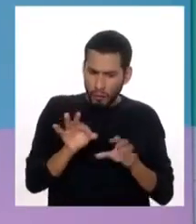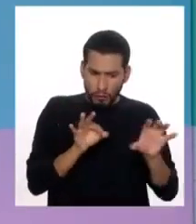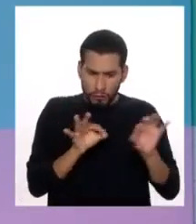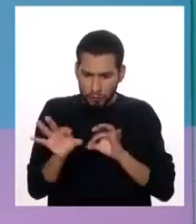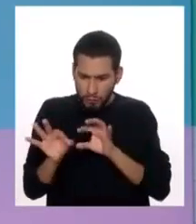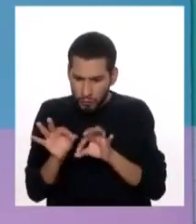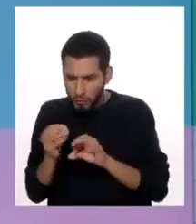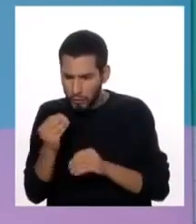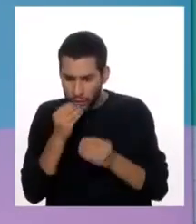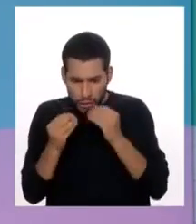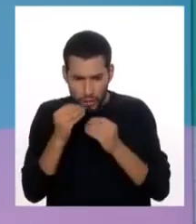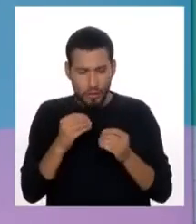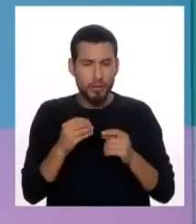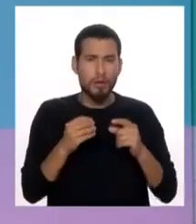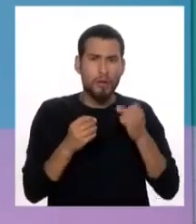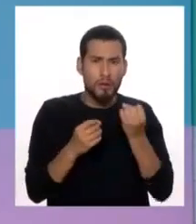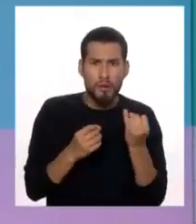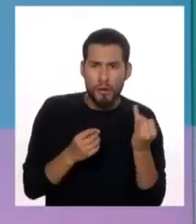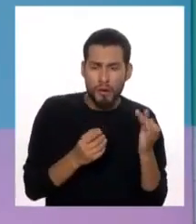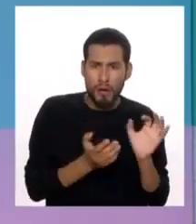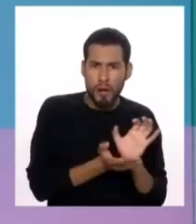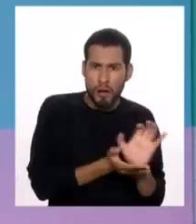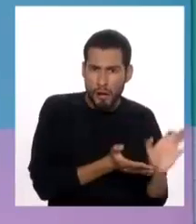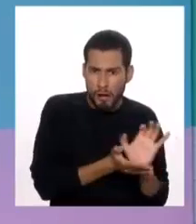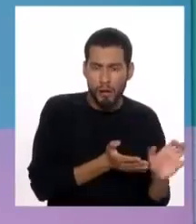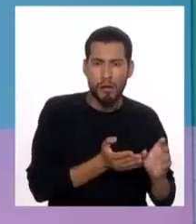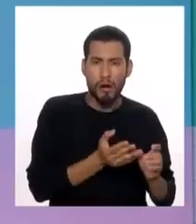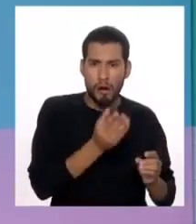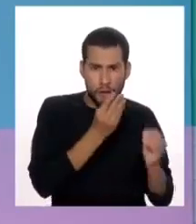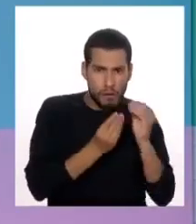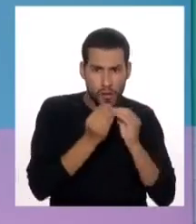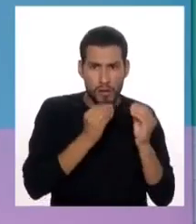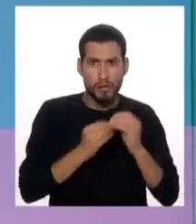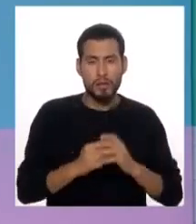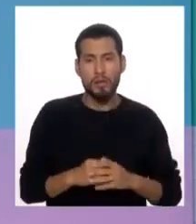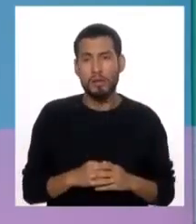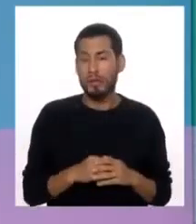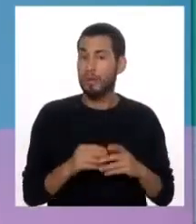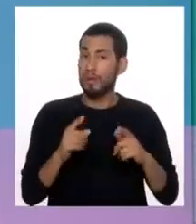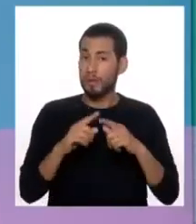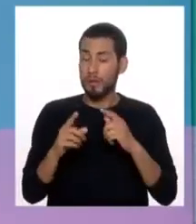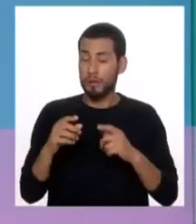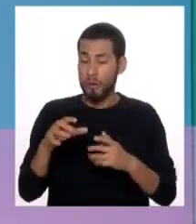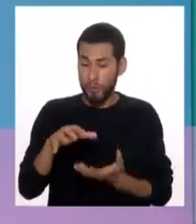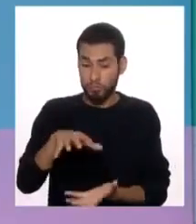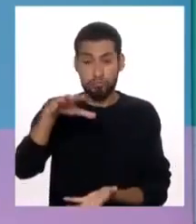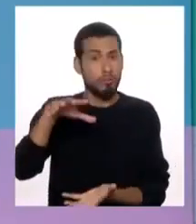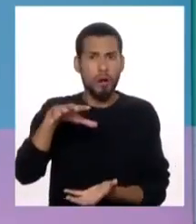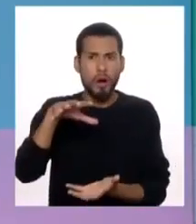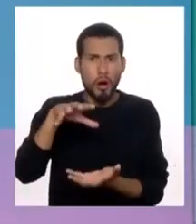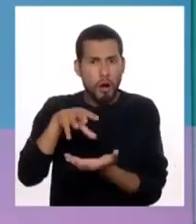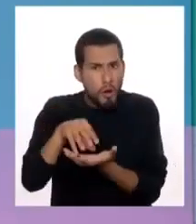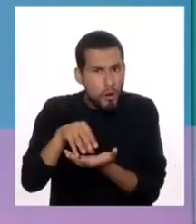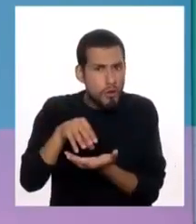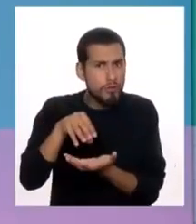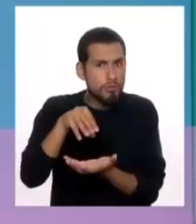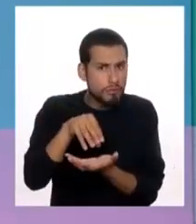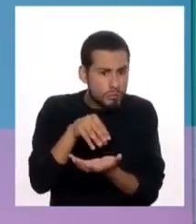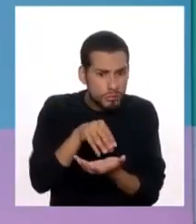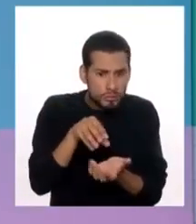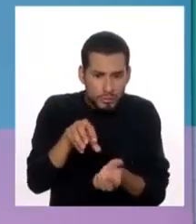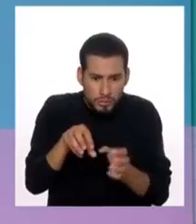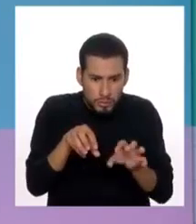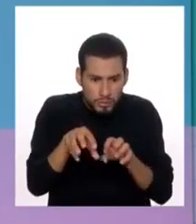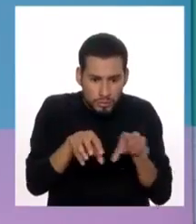alimentación, está dejando de comer ciertos alimentos, la cantidad también, si está comiendo menos cantidad,